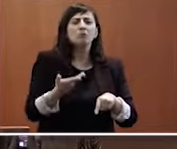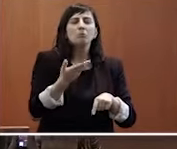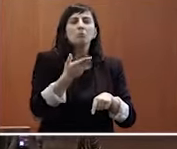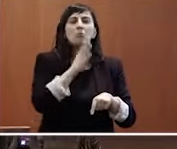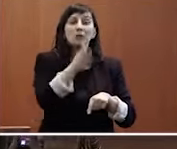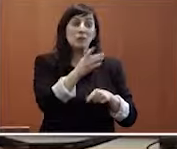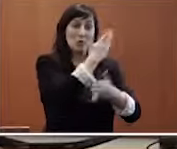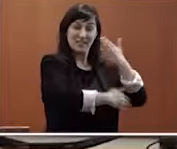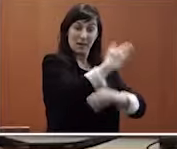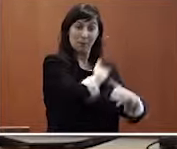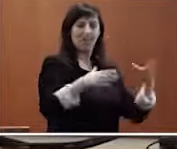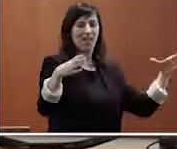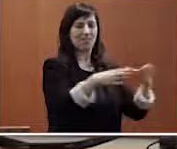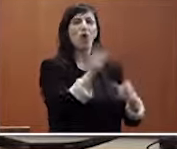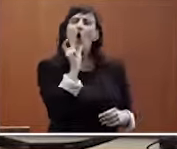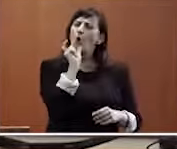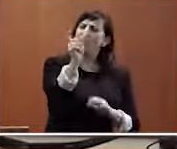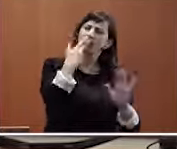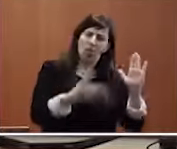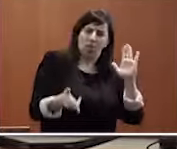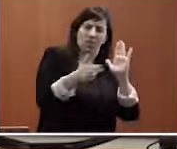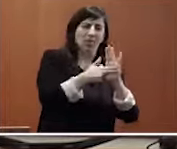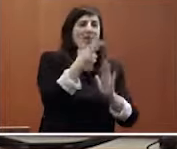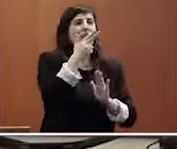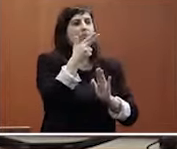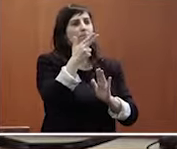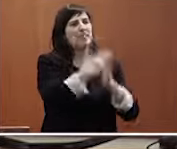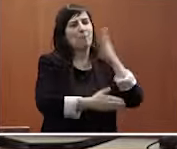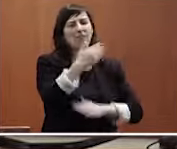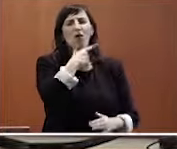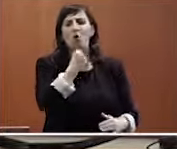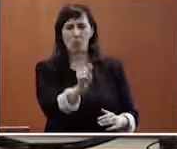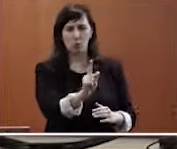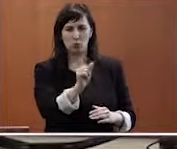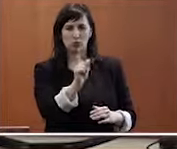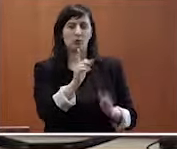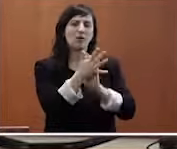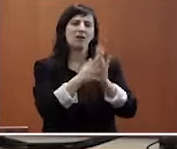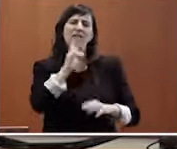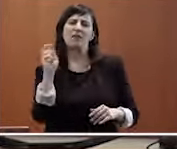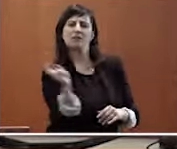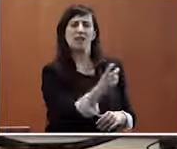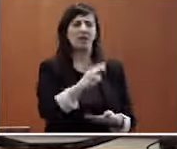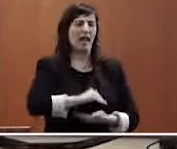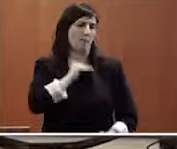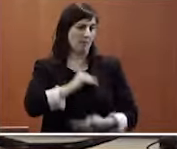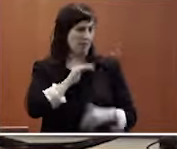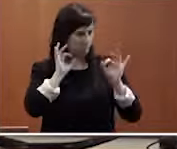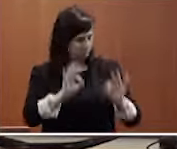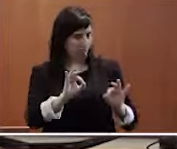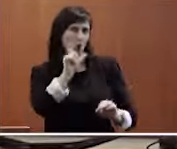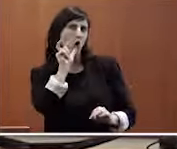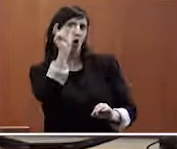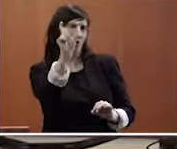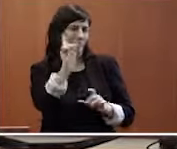discapacidad, que a mí no me gusta hablar exclusivamente de discapacidad, como la diversidad de capacidades, que es de lo que deberíamos